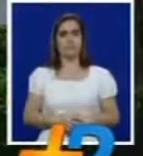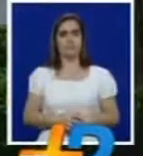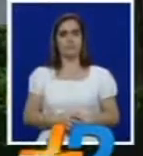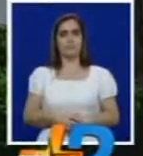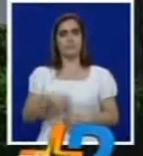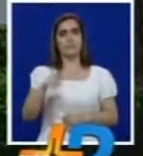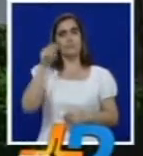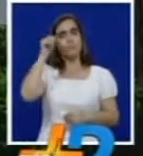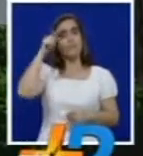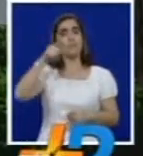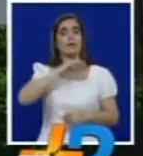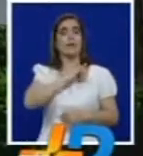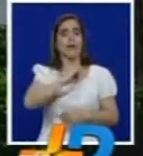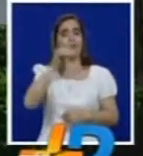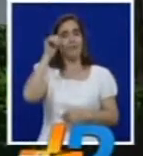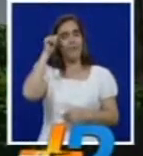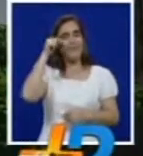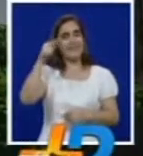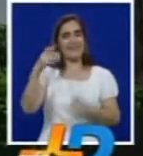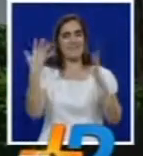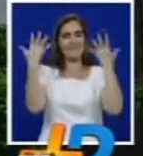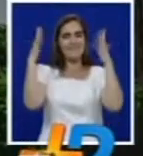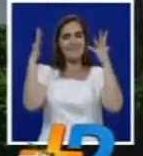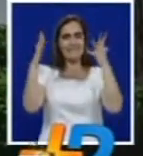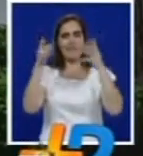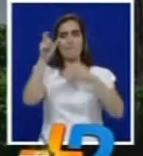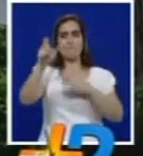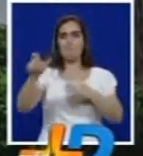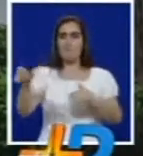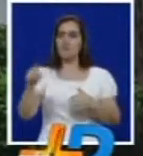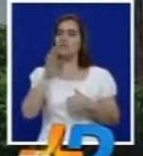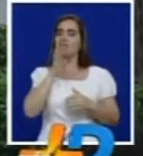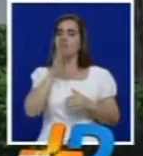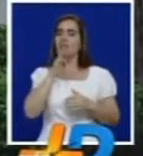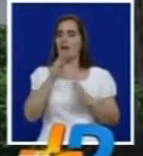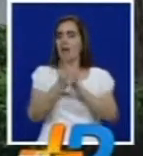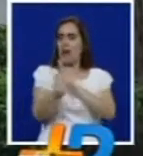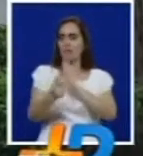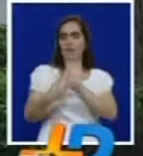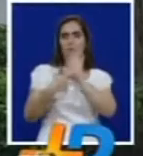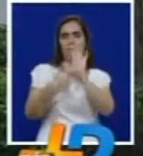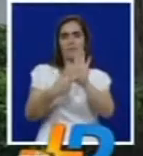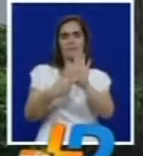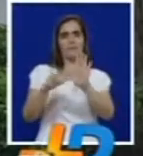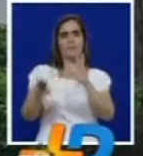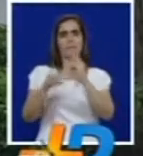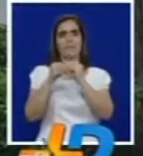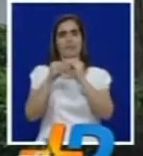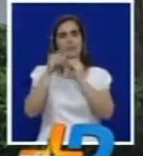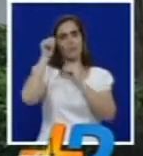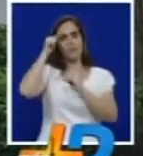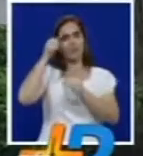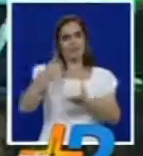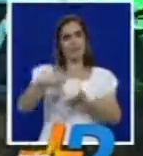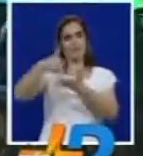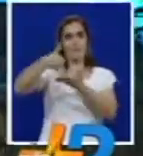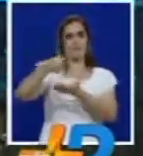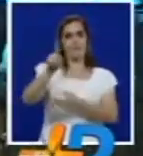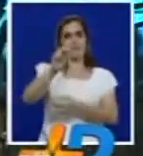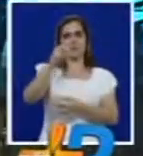Se realizaron en Cali las audiciones de un festival que busca nuevos sonidos de Colombia y el show de apertura de los premios Shock 2013